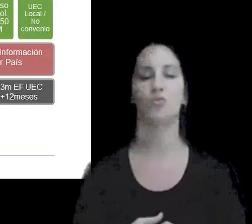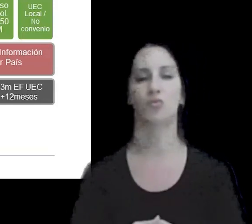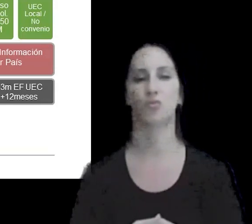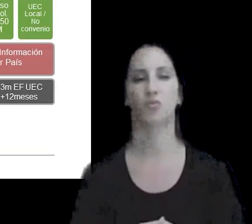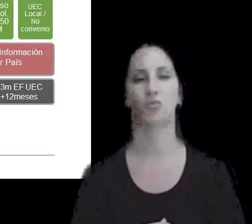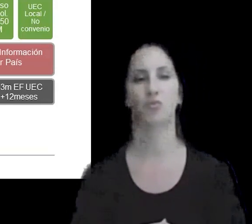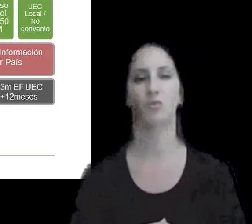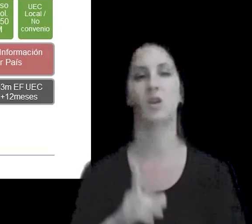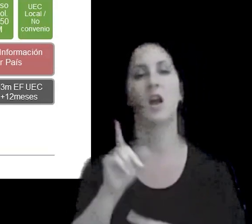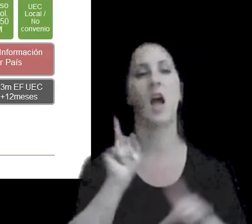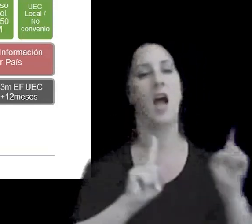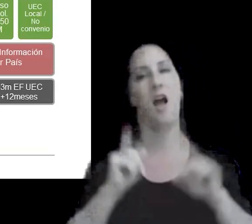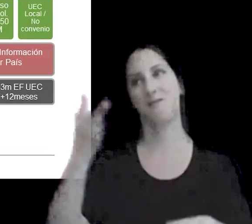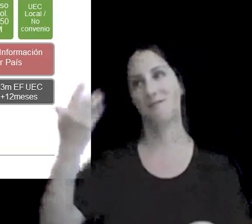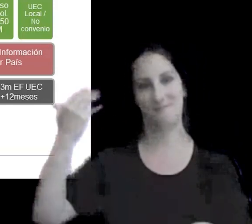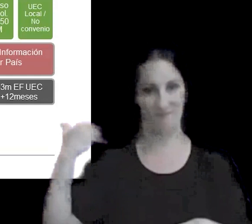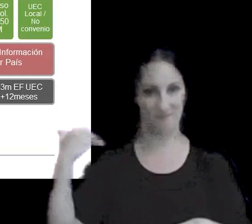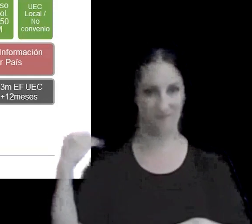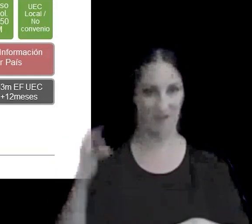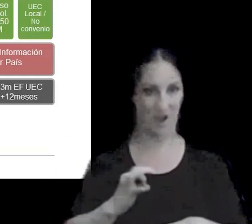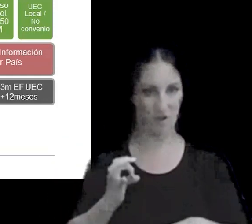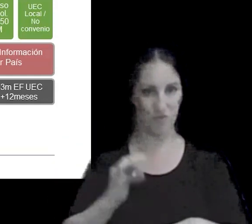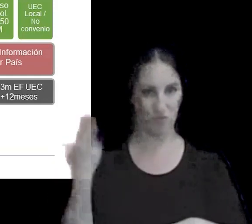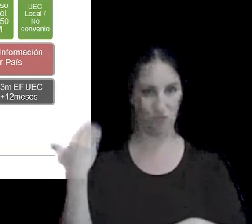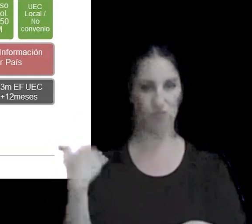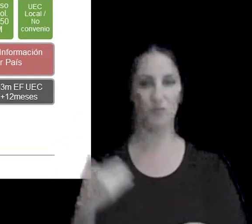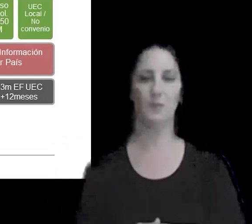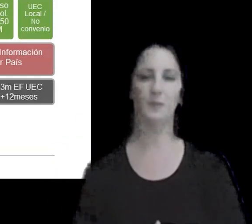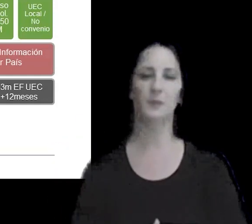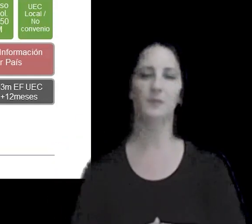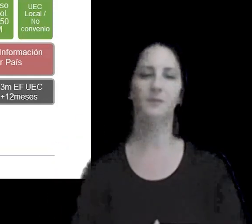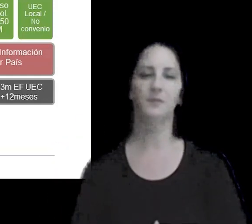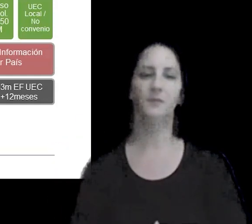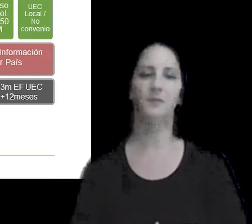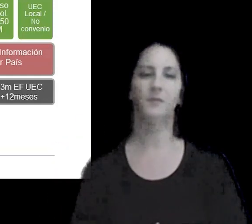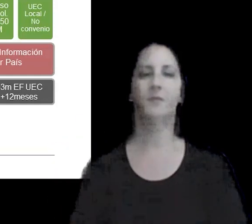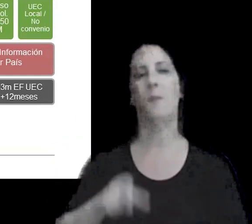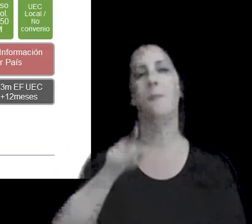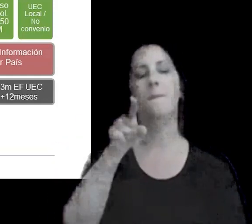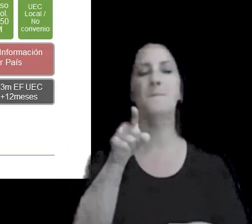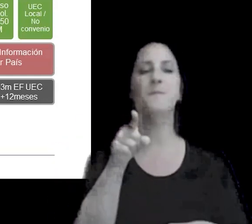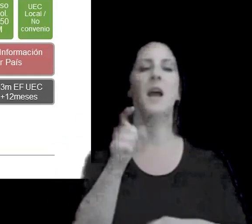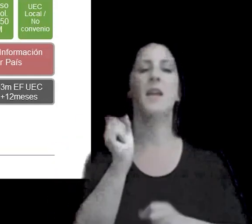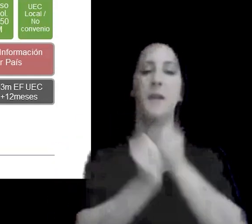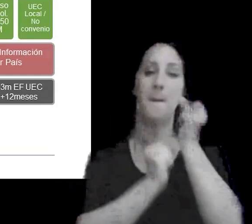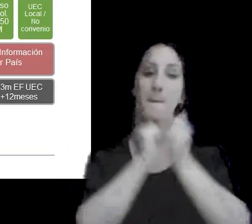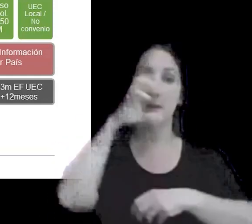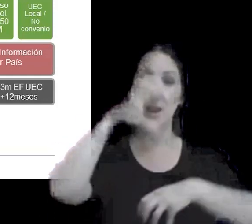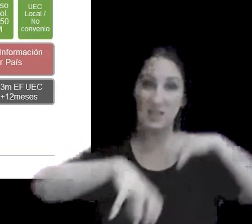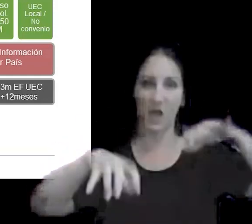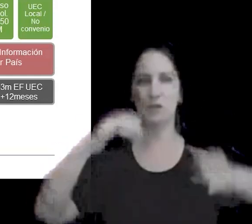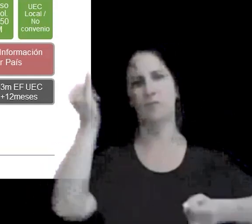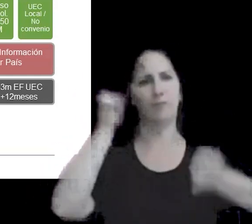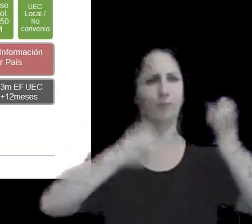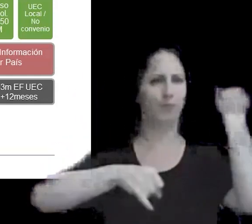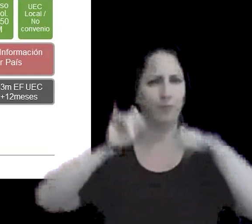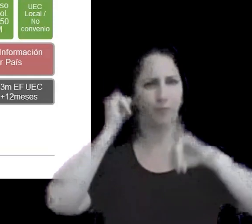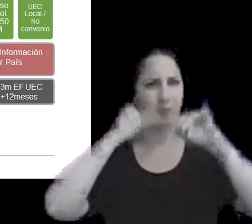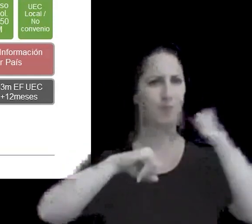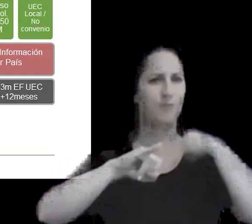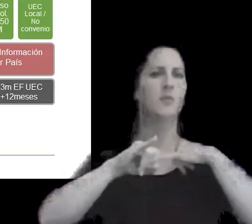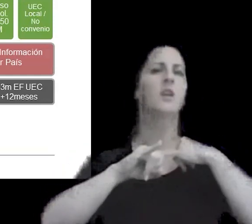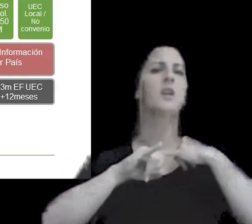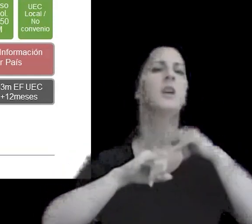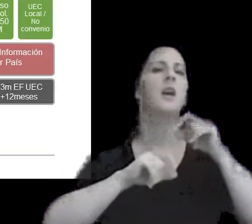algunos años atrás donde compañías que realizan operaciones ya sea con sujetos